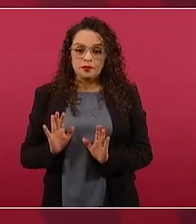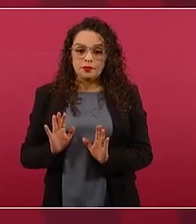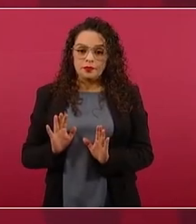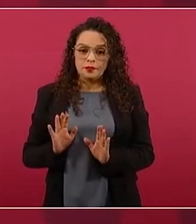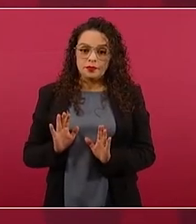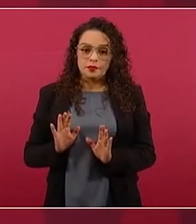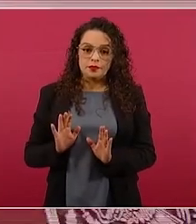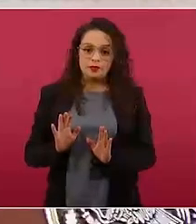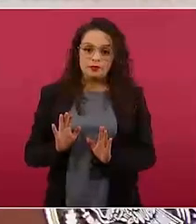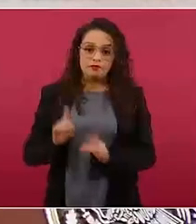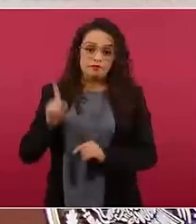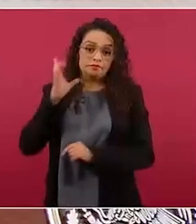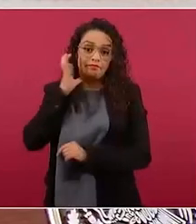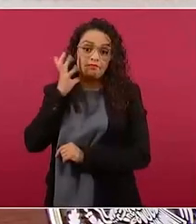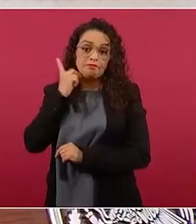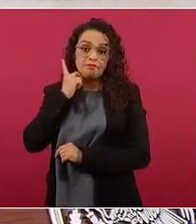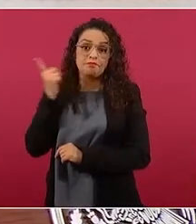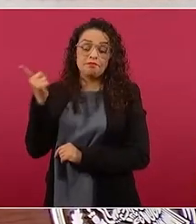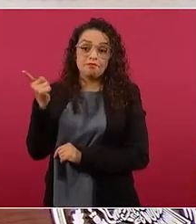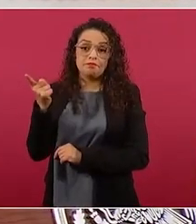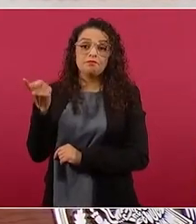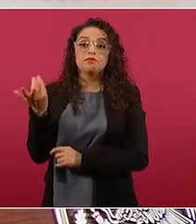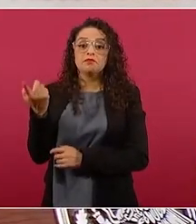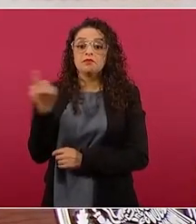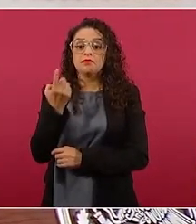tienen los legisladores porque están en huelga